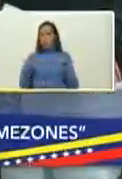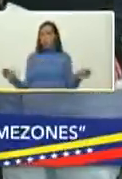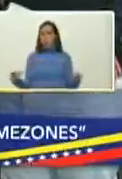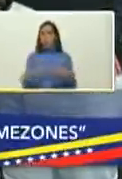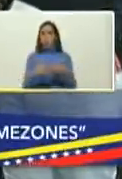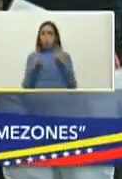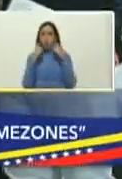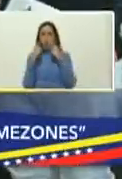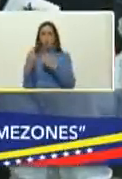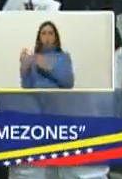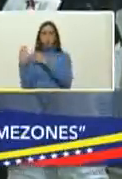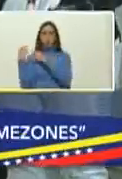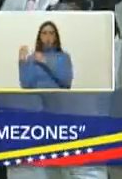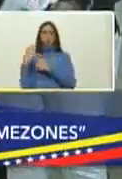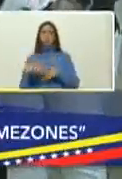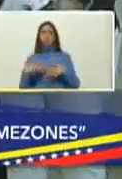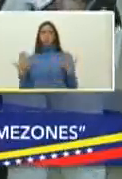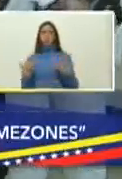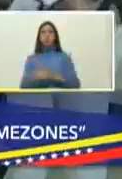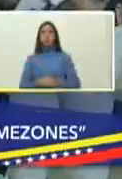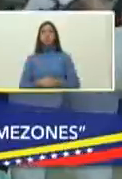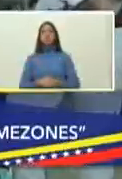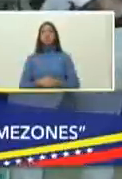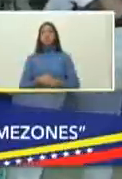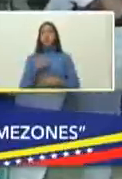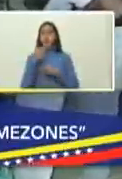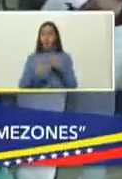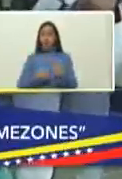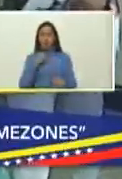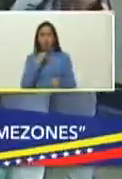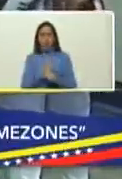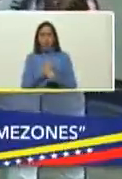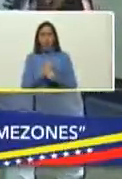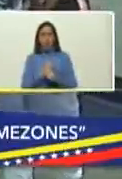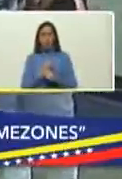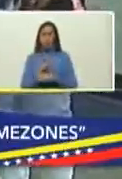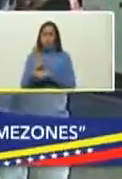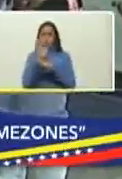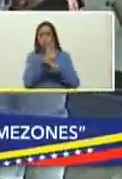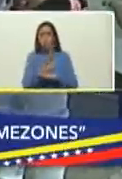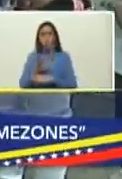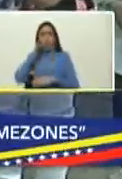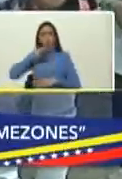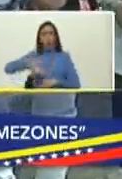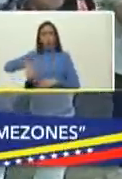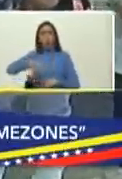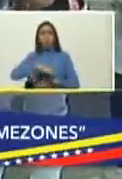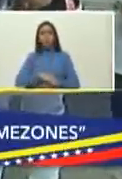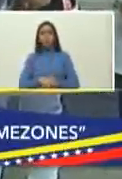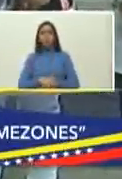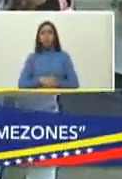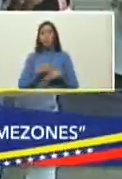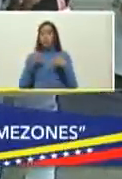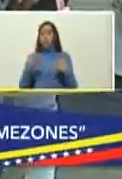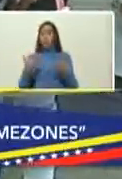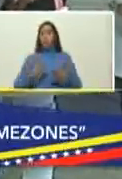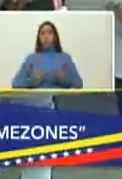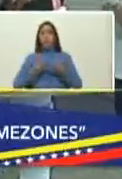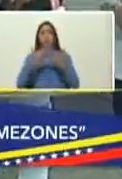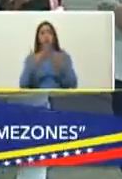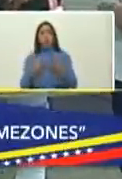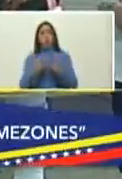que usted ve aquí son el grupo que hace vida presidente para salvaguardar la salud de nuestro pueblo de esta manera hemos ido garantizando